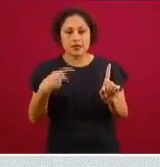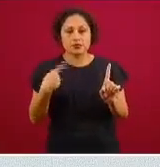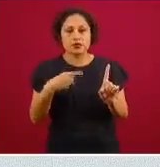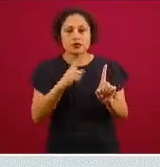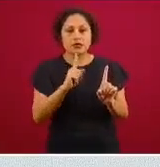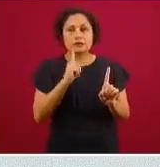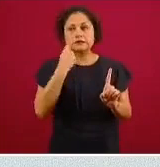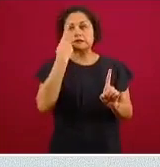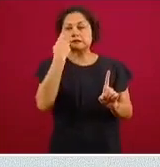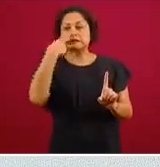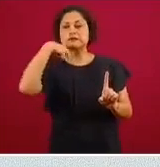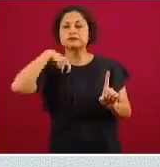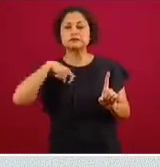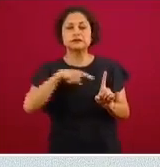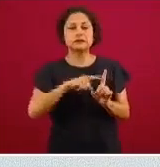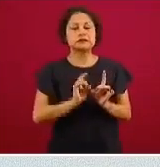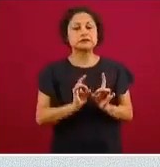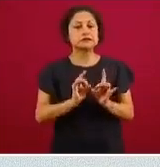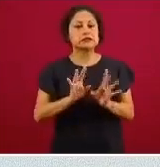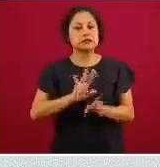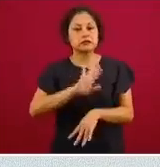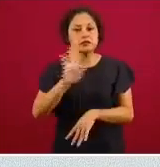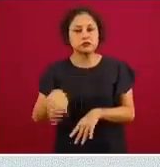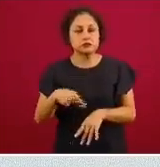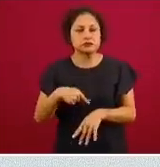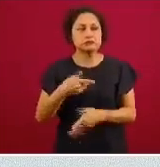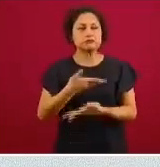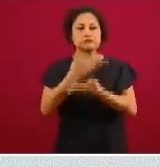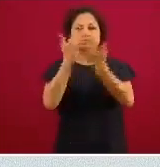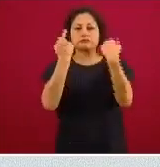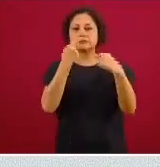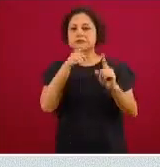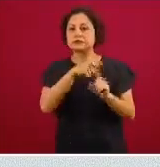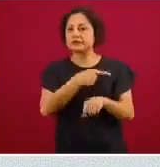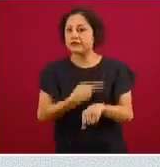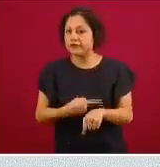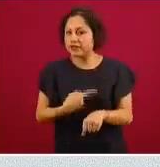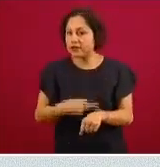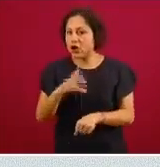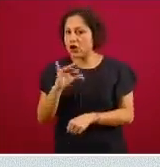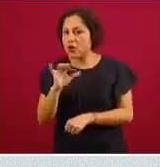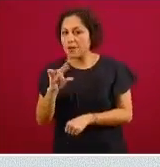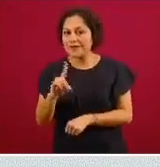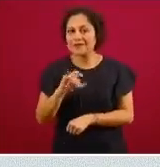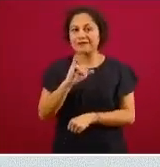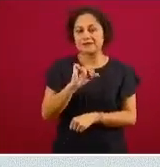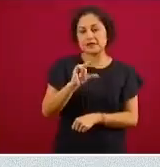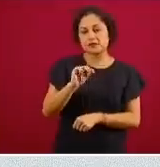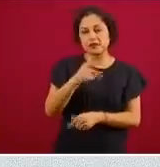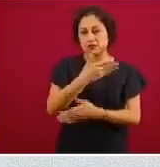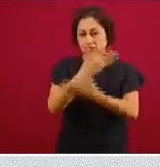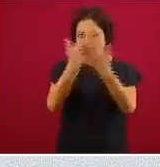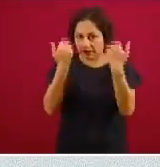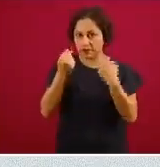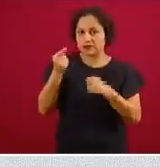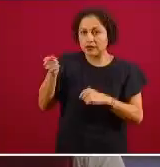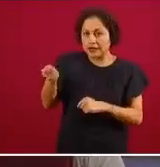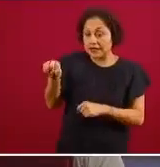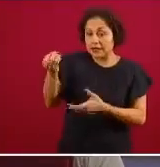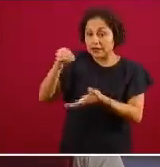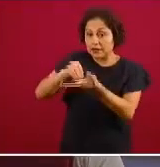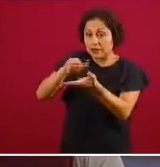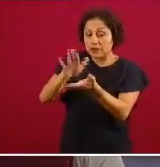en vida en la enorme mayoría de los casos se ha logrado verificar ya sea para confirmar